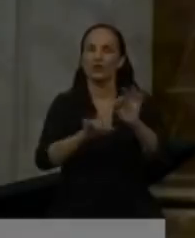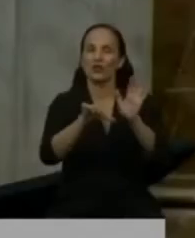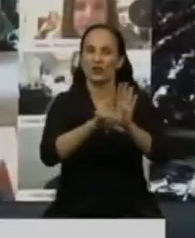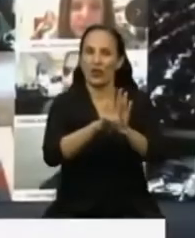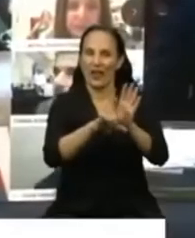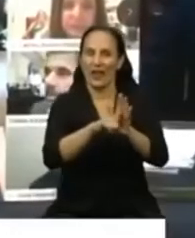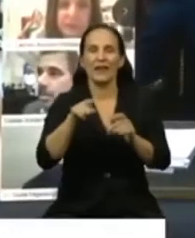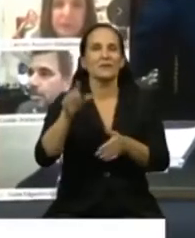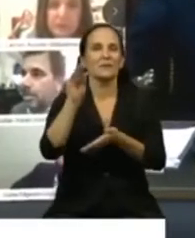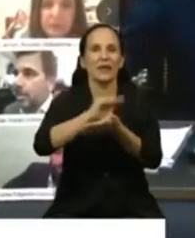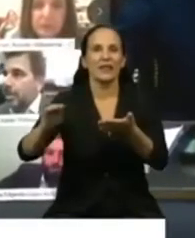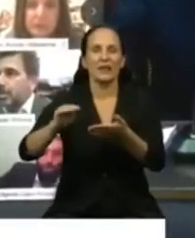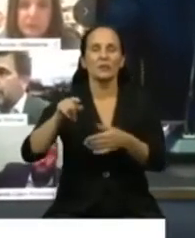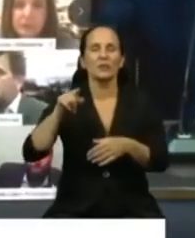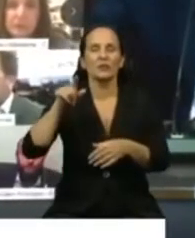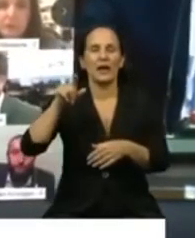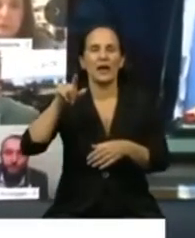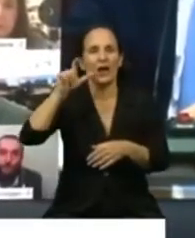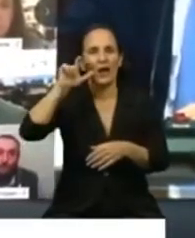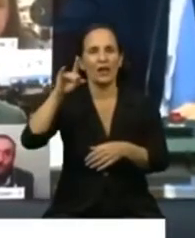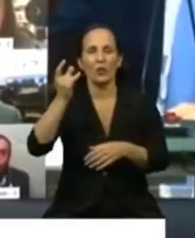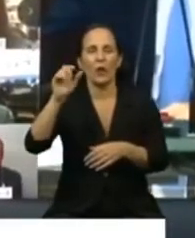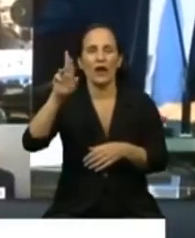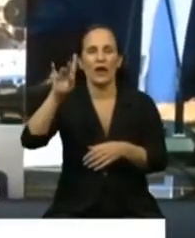Tiene la palabra el diputado Eduardo Valdibuca.